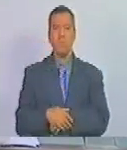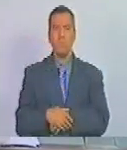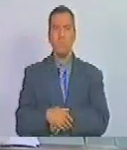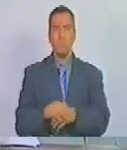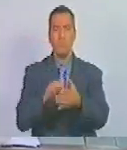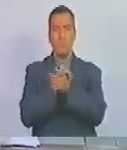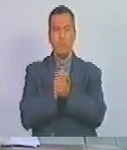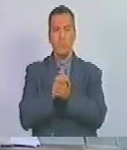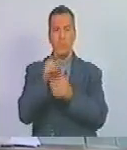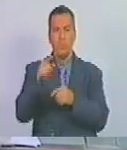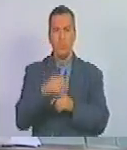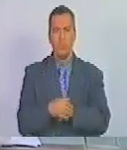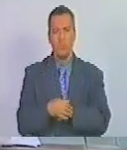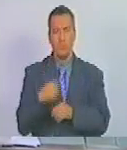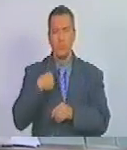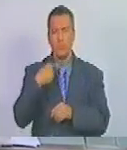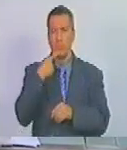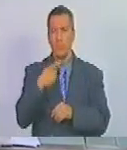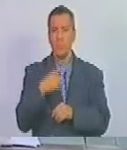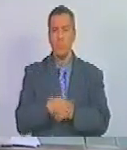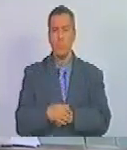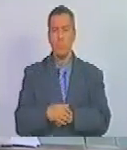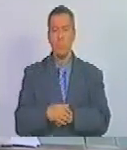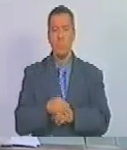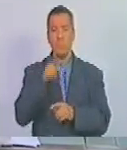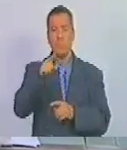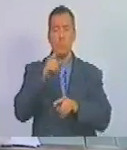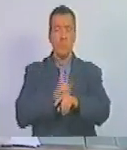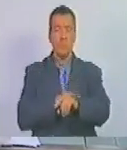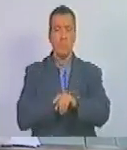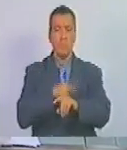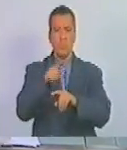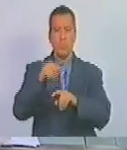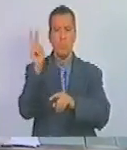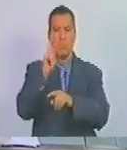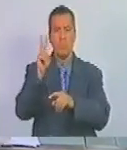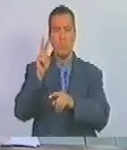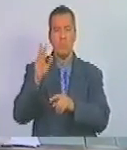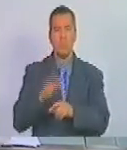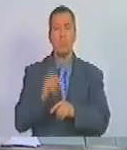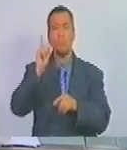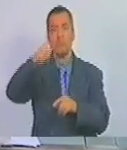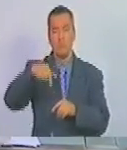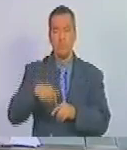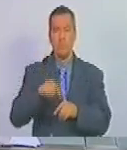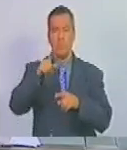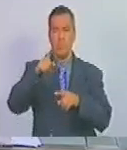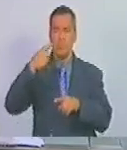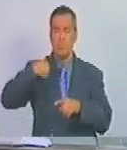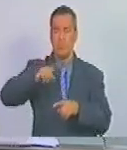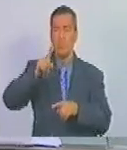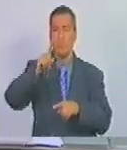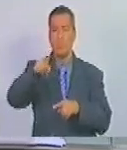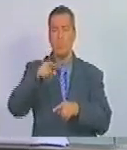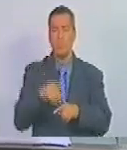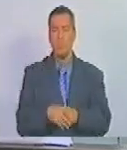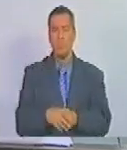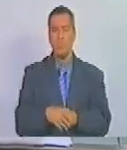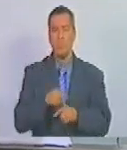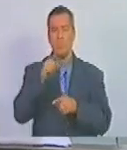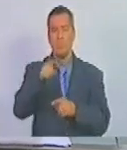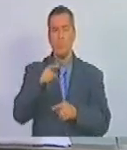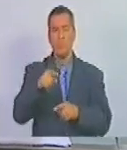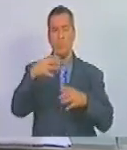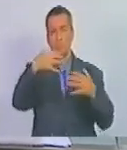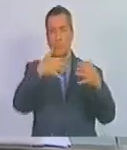colega le dije en esta situación Venezuela también ha tenido el estandarte de